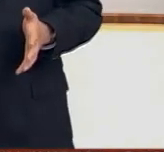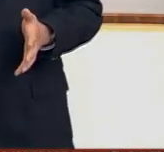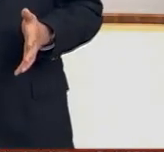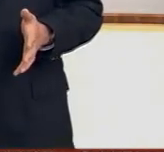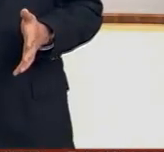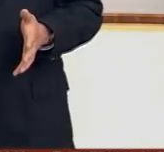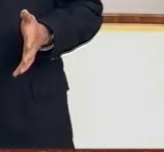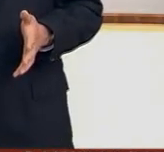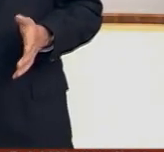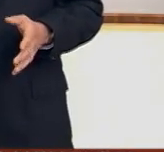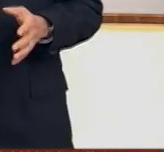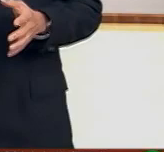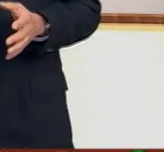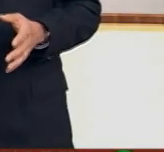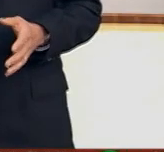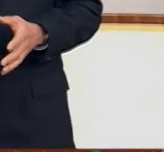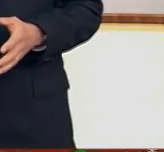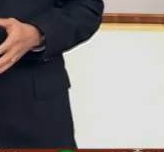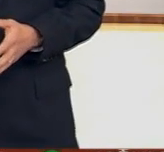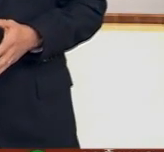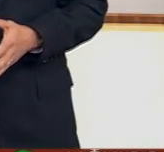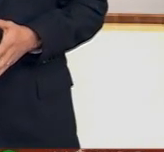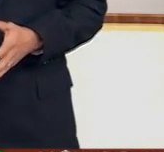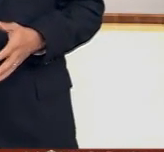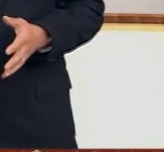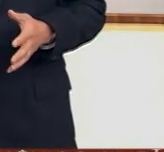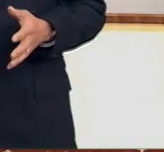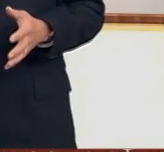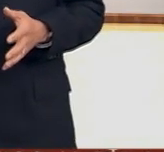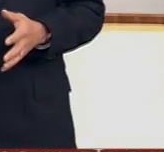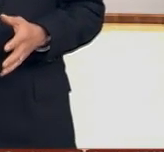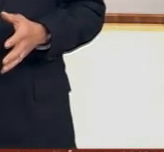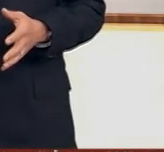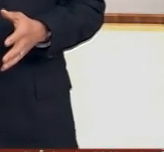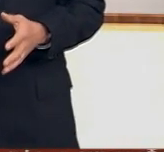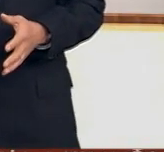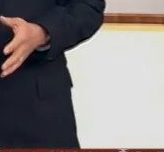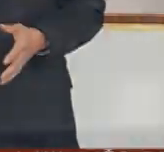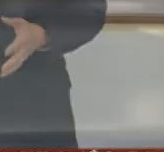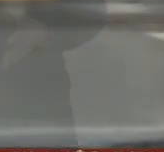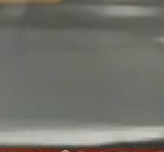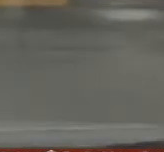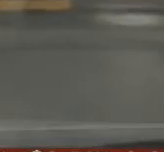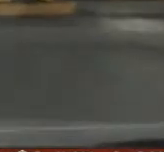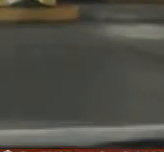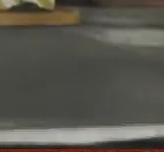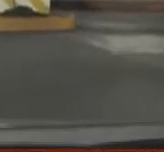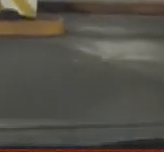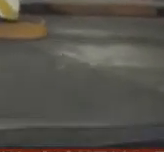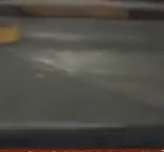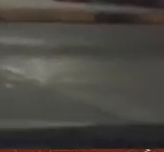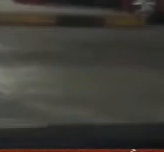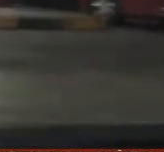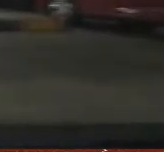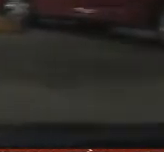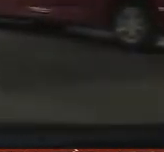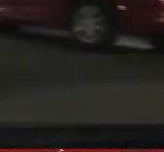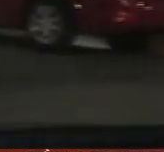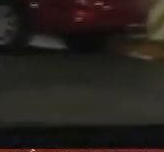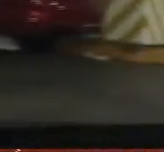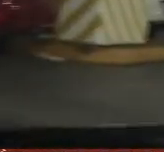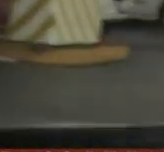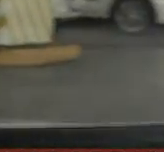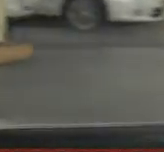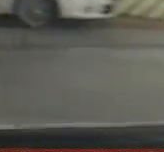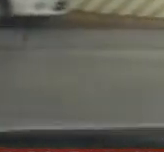¿Y qué hay en caso de inundación? Verifique si el estacionamiento cuenta con algún seguro que proteja su auto en caso de inundación, ya que normalmente